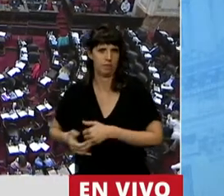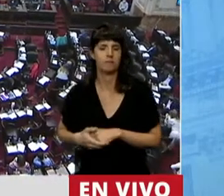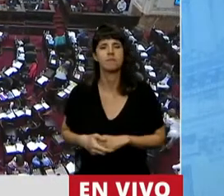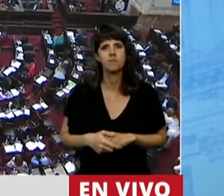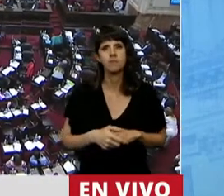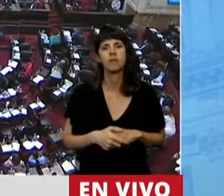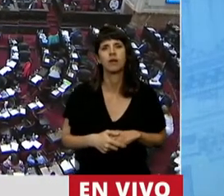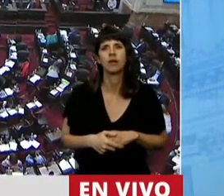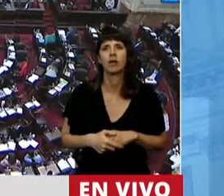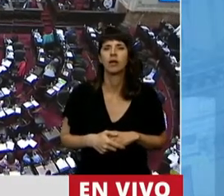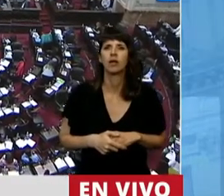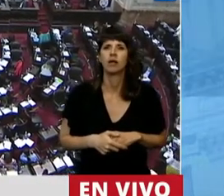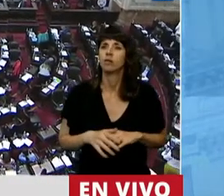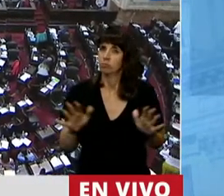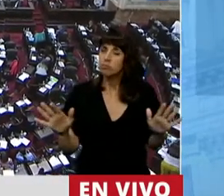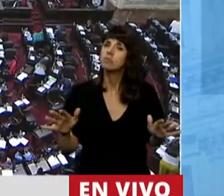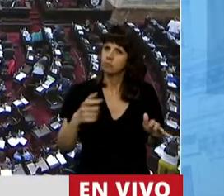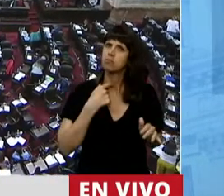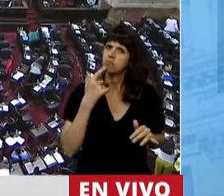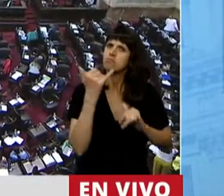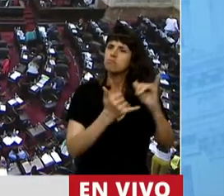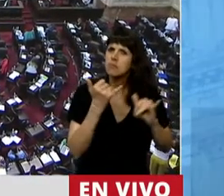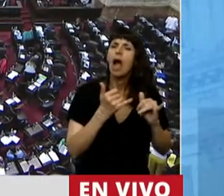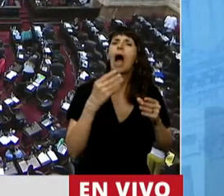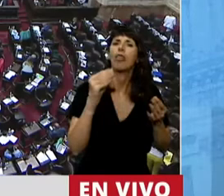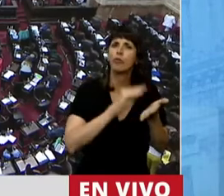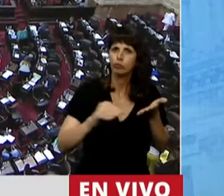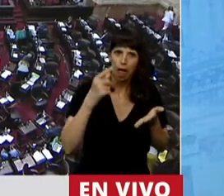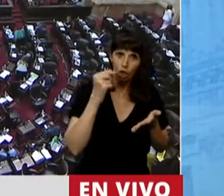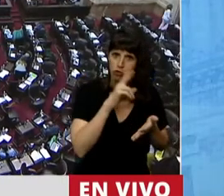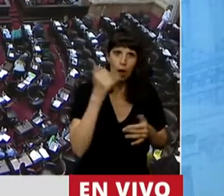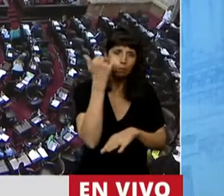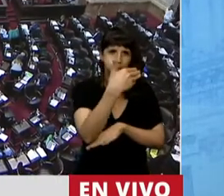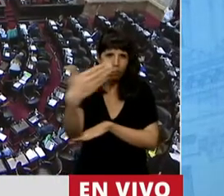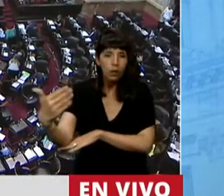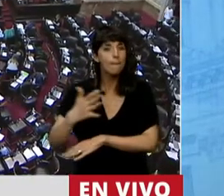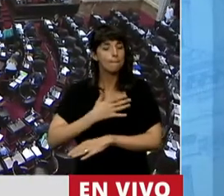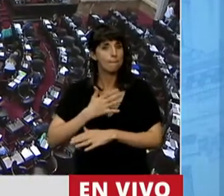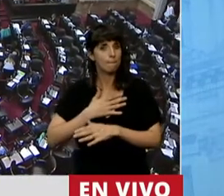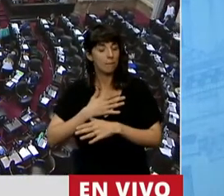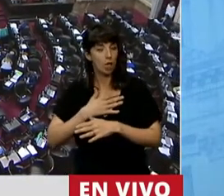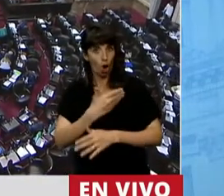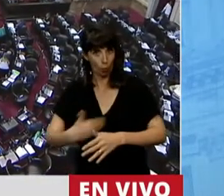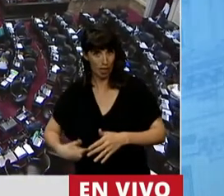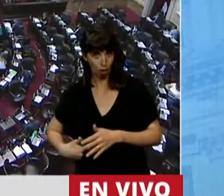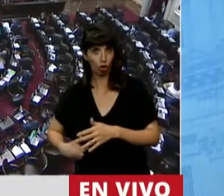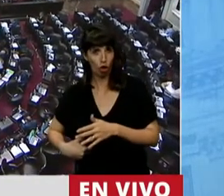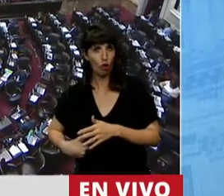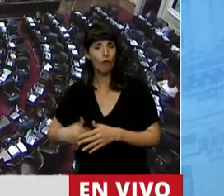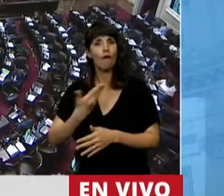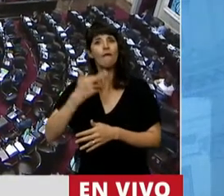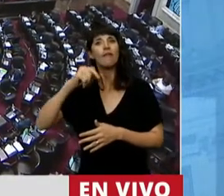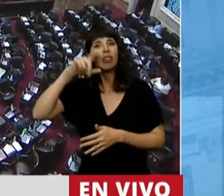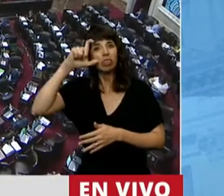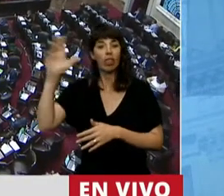asegurar a algunos diputados y diputadas preopinantes que nuestro gobierno, el del Frente